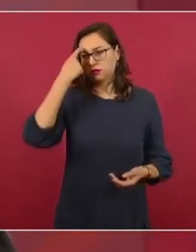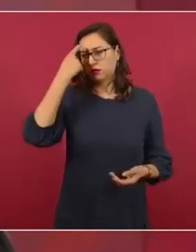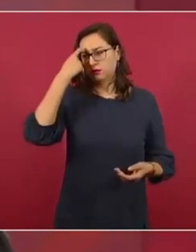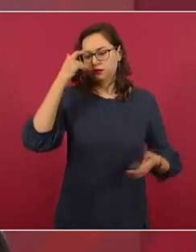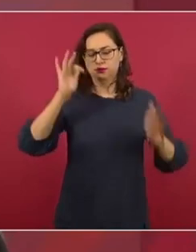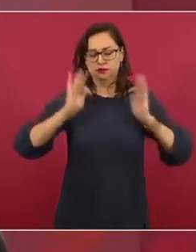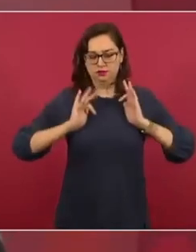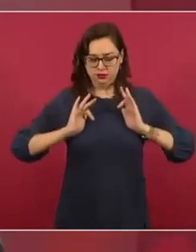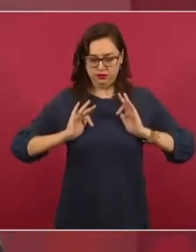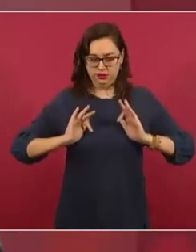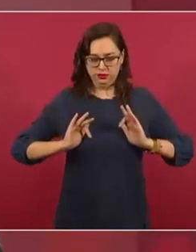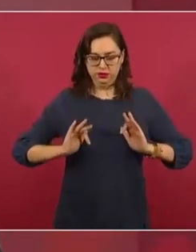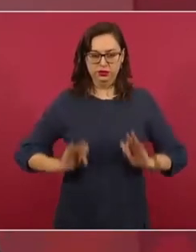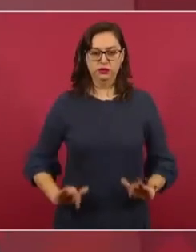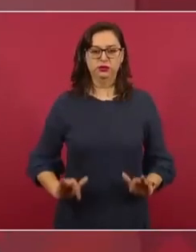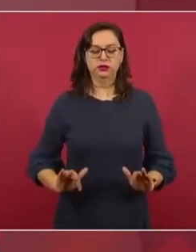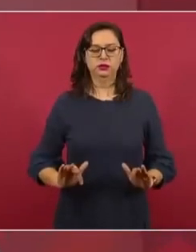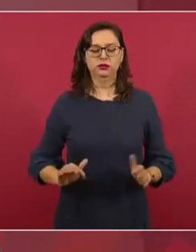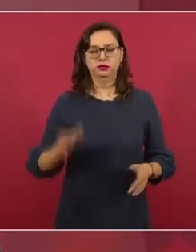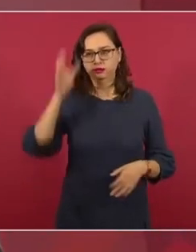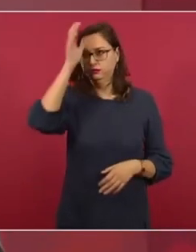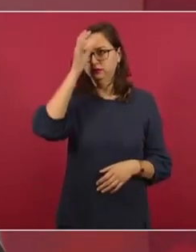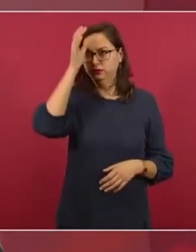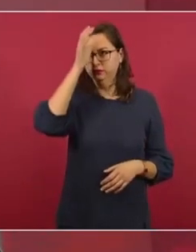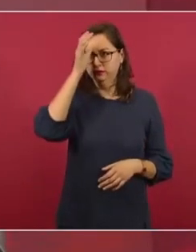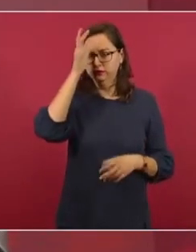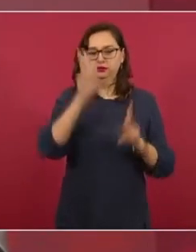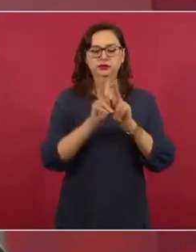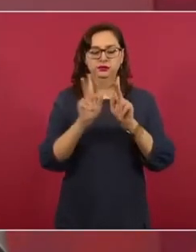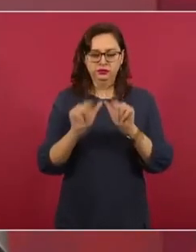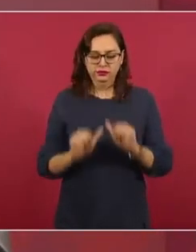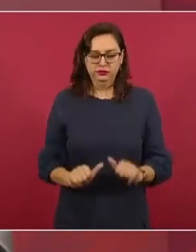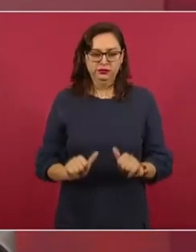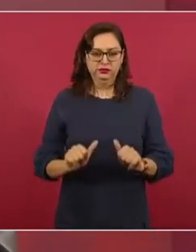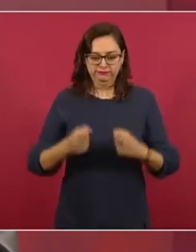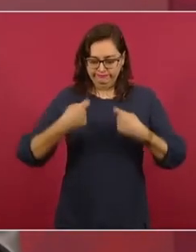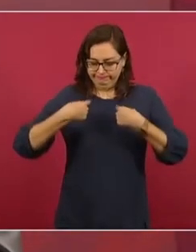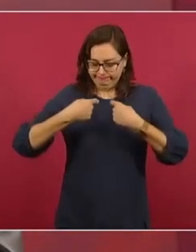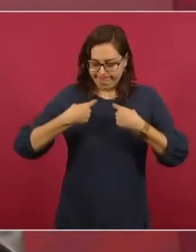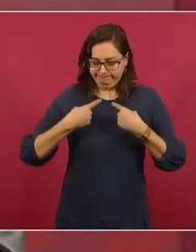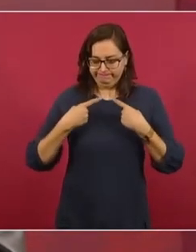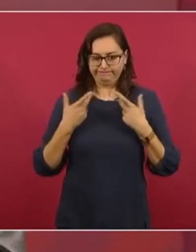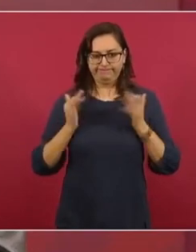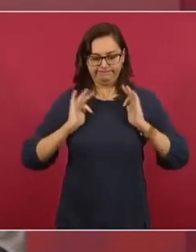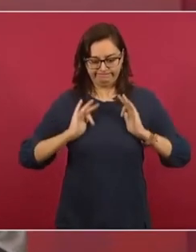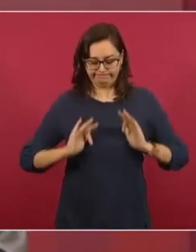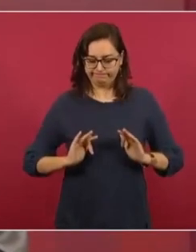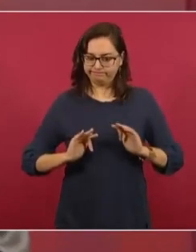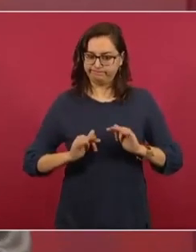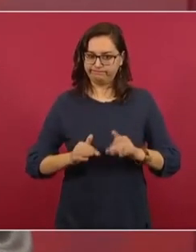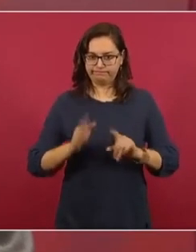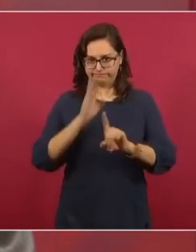mismos, estemos bien con nuestra conciencia y sigamos adelante,